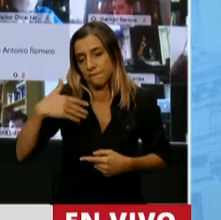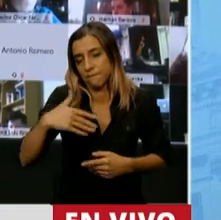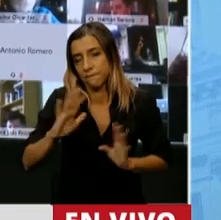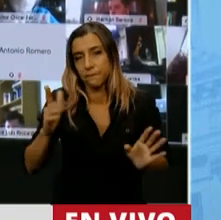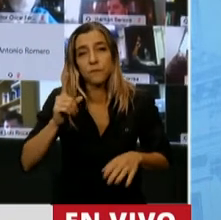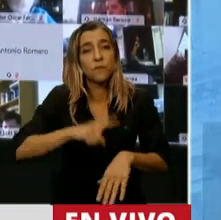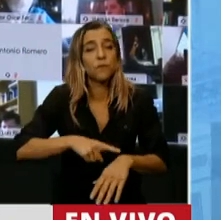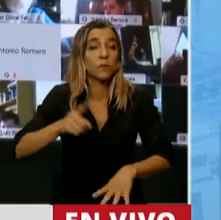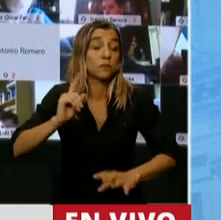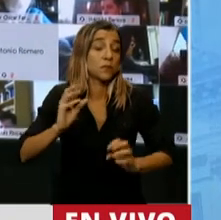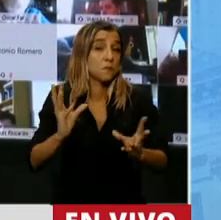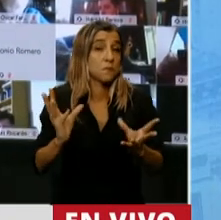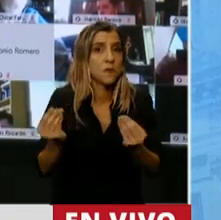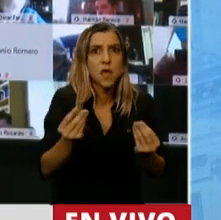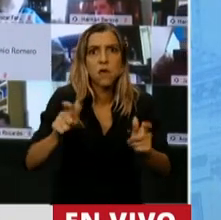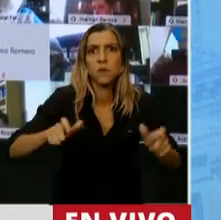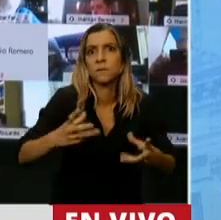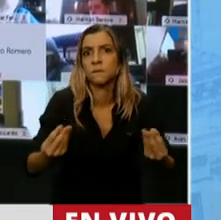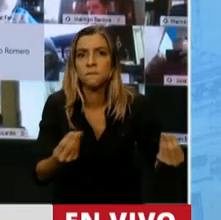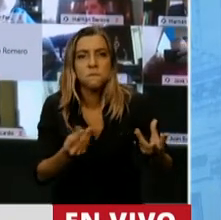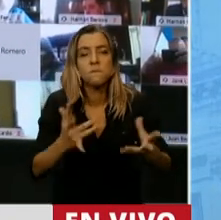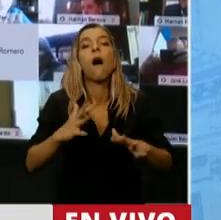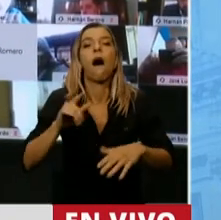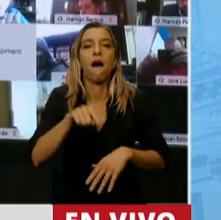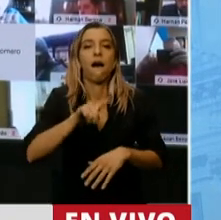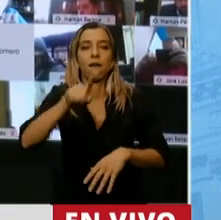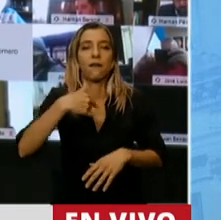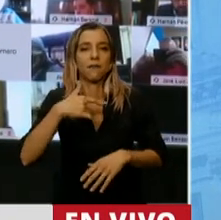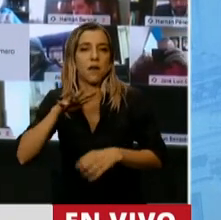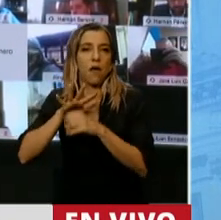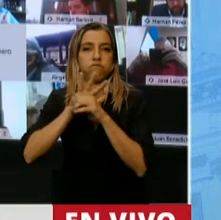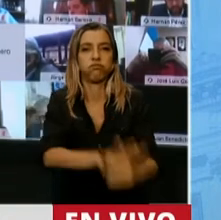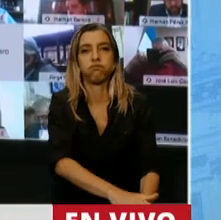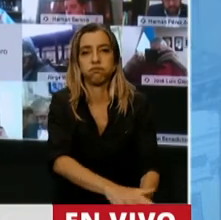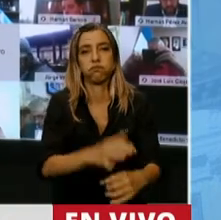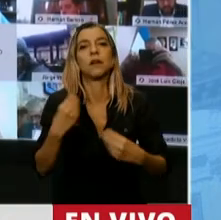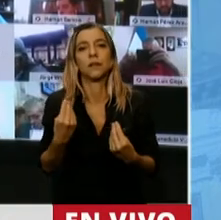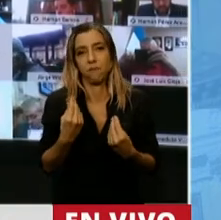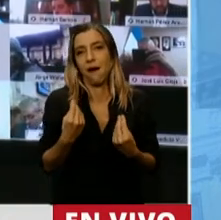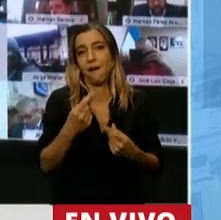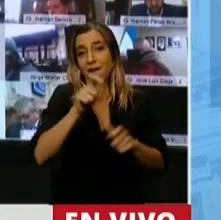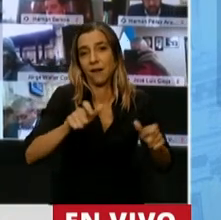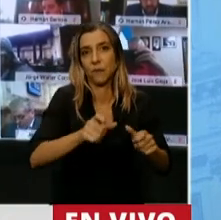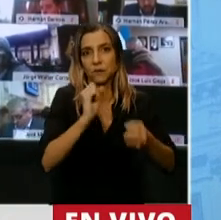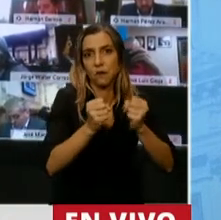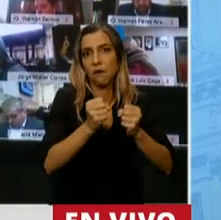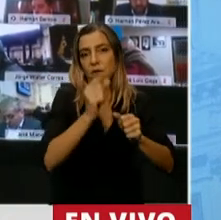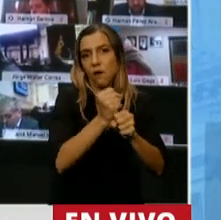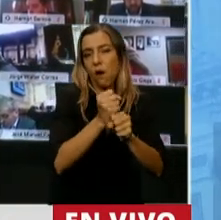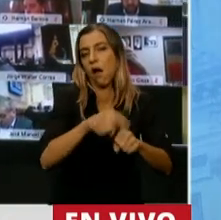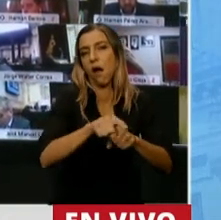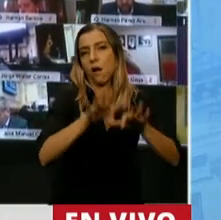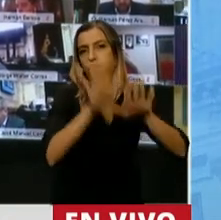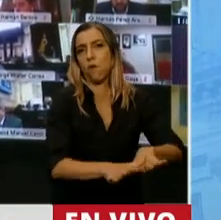el terror para aplastar a una generación y a la insurgencia obrera y popular de aquellos años.